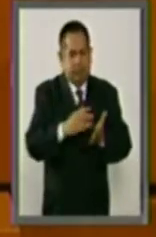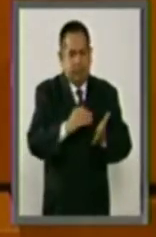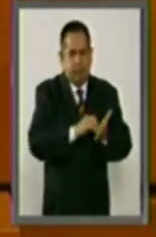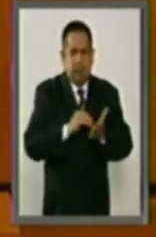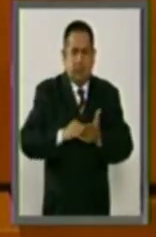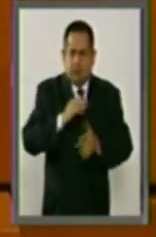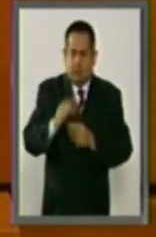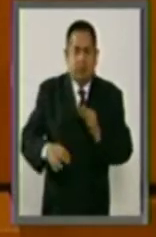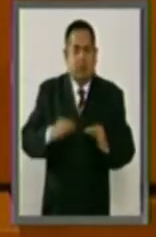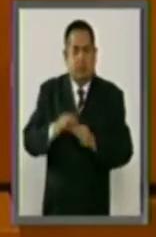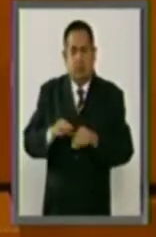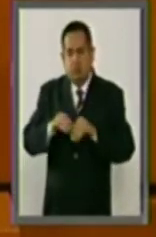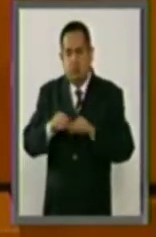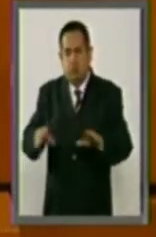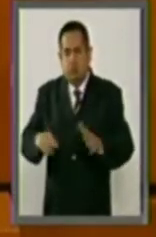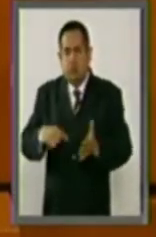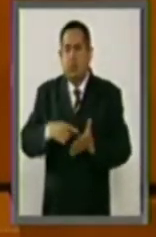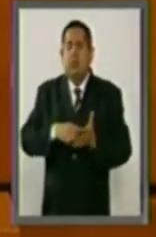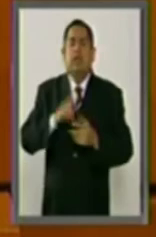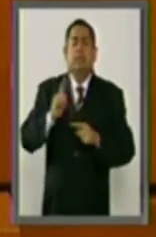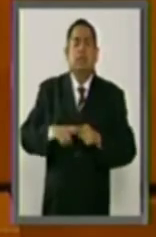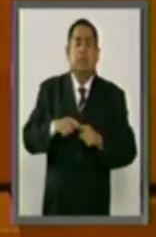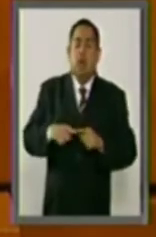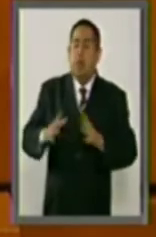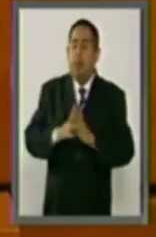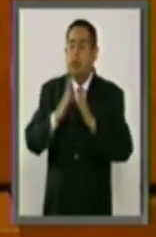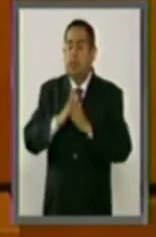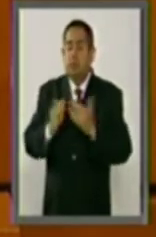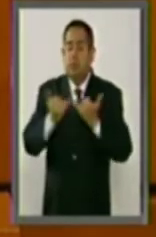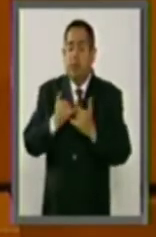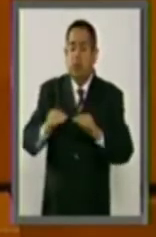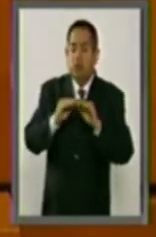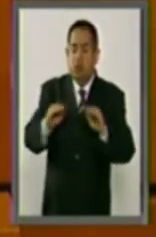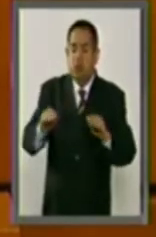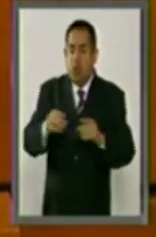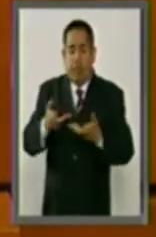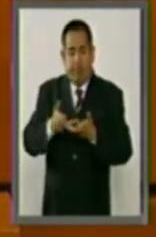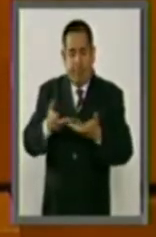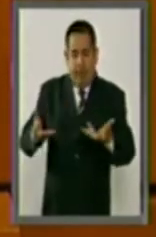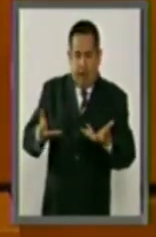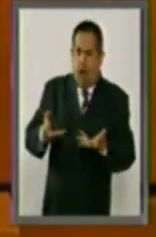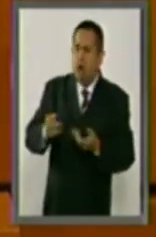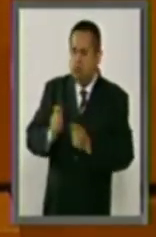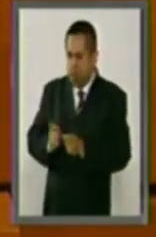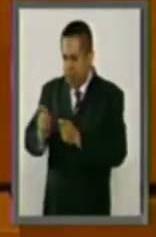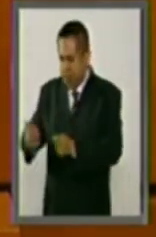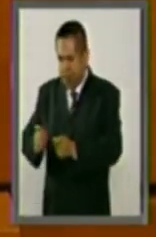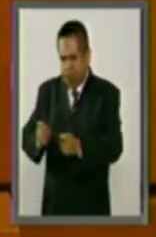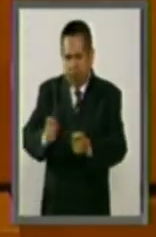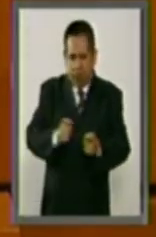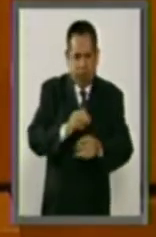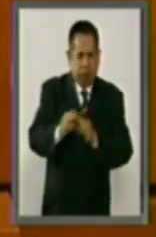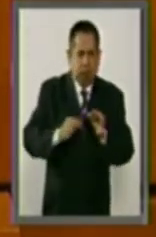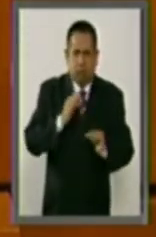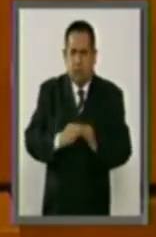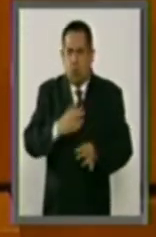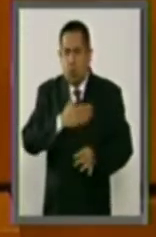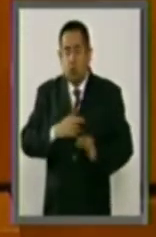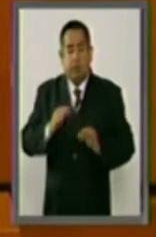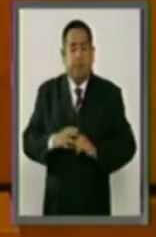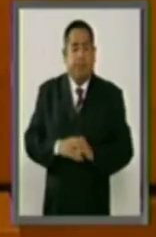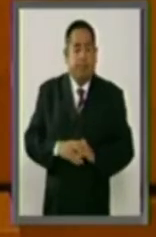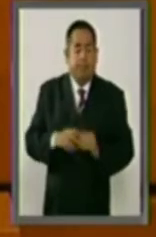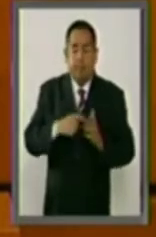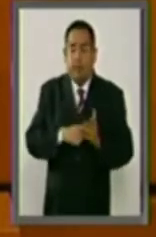norma fueron la justa participación y distribución de la tierra en México. Expedida por el presidente